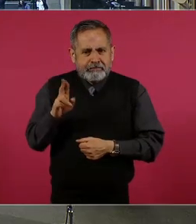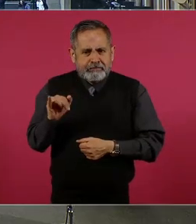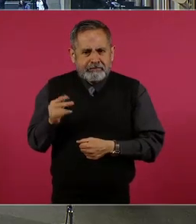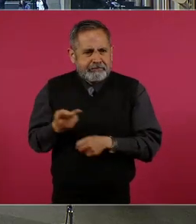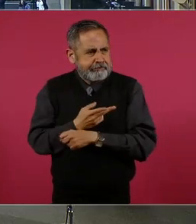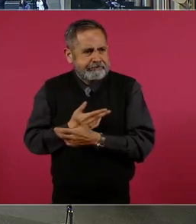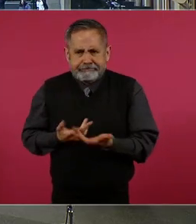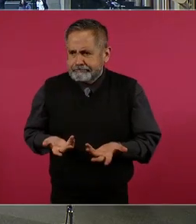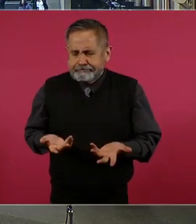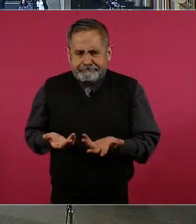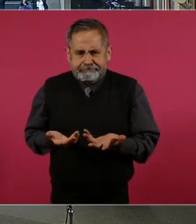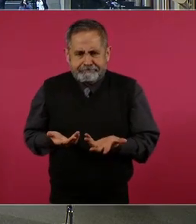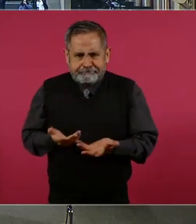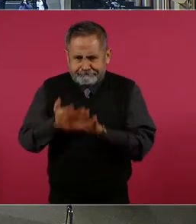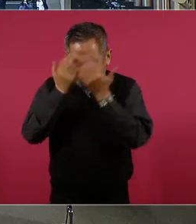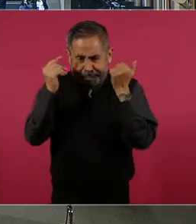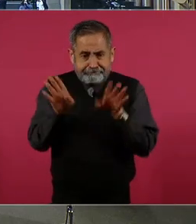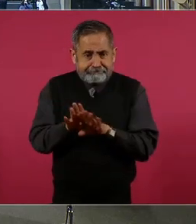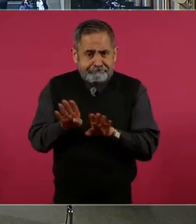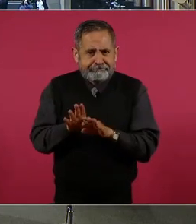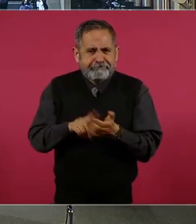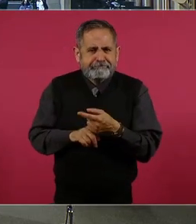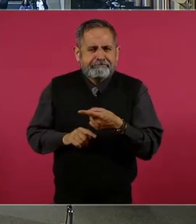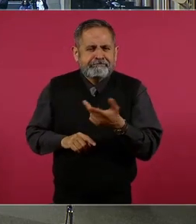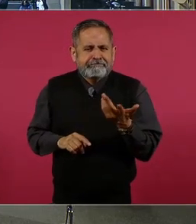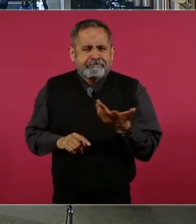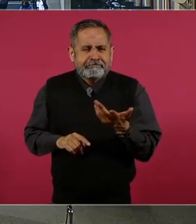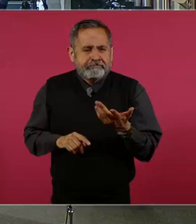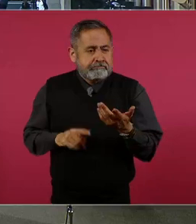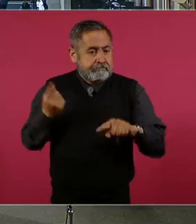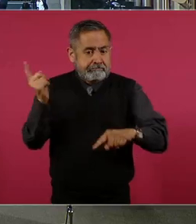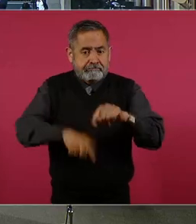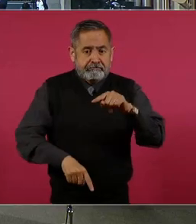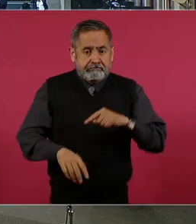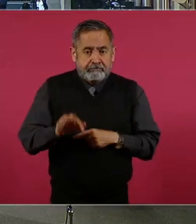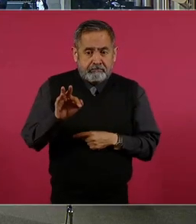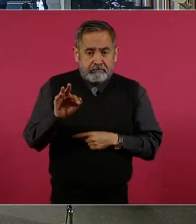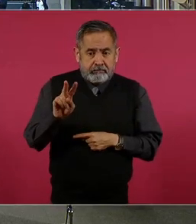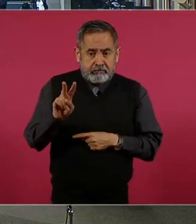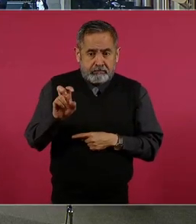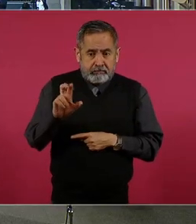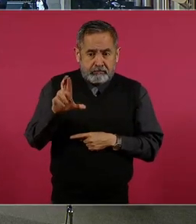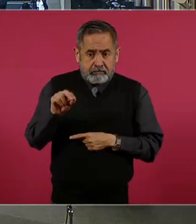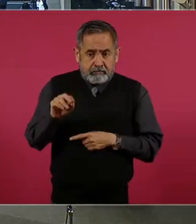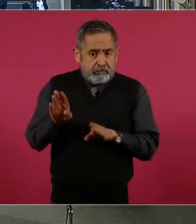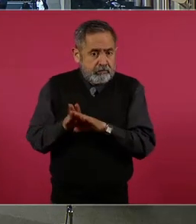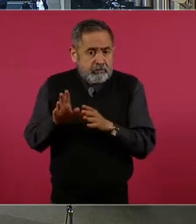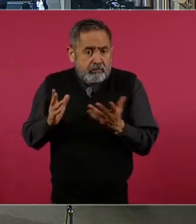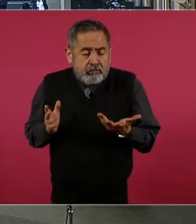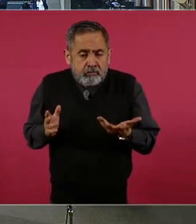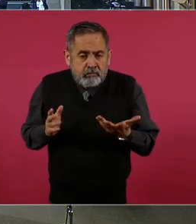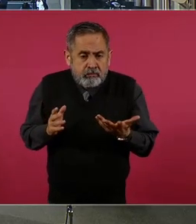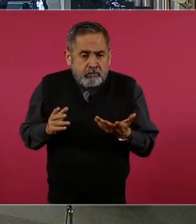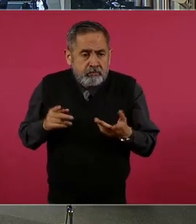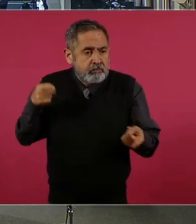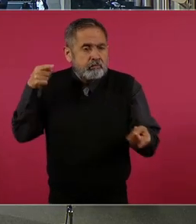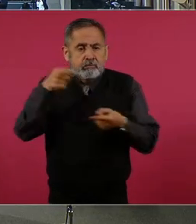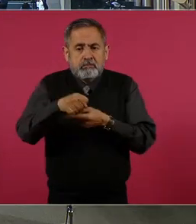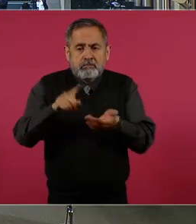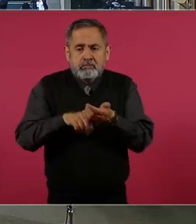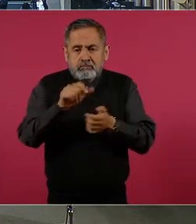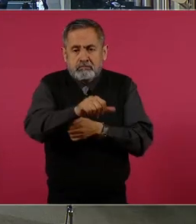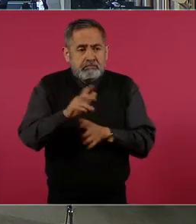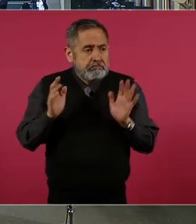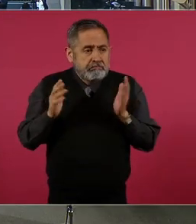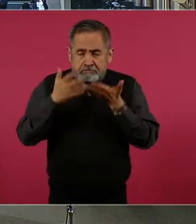Entonces, pues no se sabe si se va a poder desaforar, si va a haber algo que se le pueda cuestionar al señor, porque